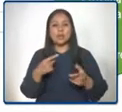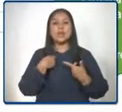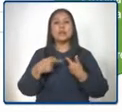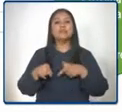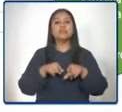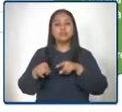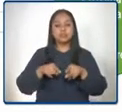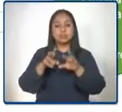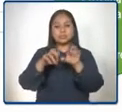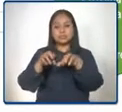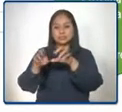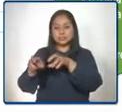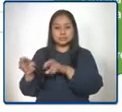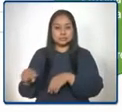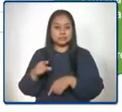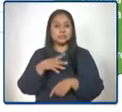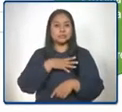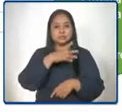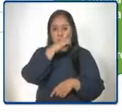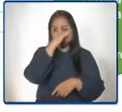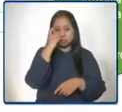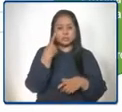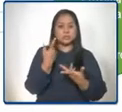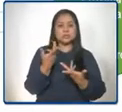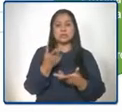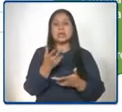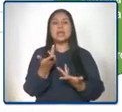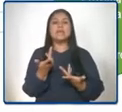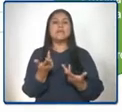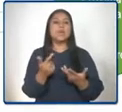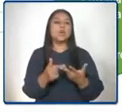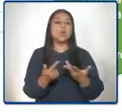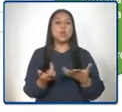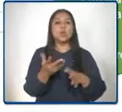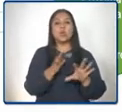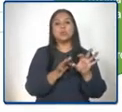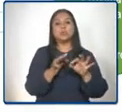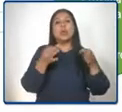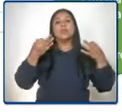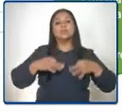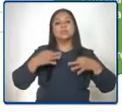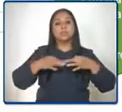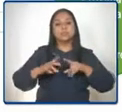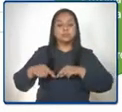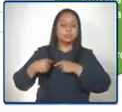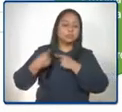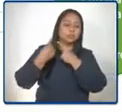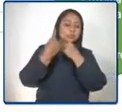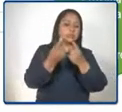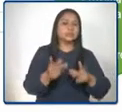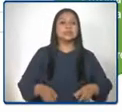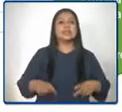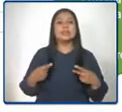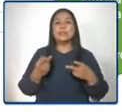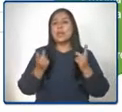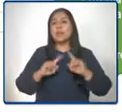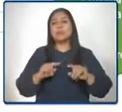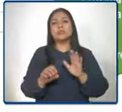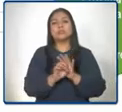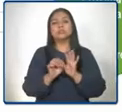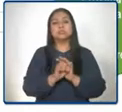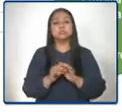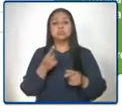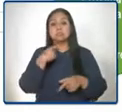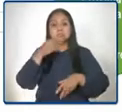personas que han desempeñado oficios y ocupaciones a lo largo de la vida, pero que en algún momento no han